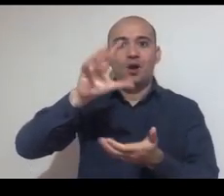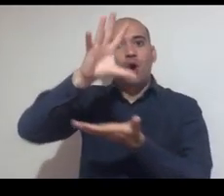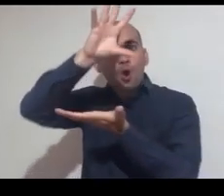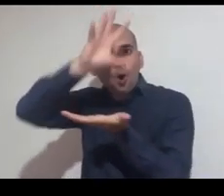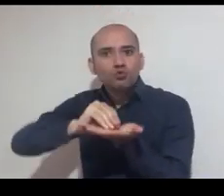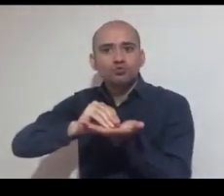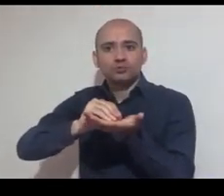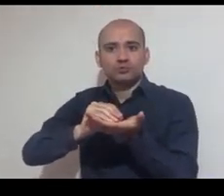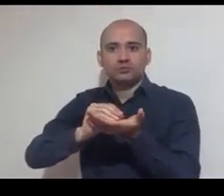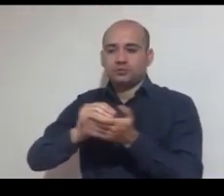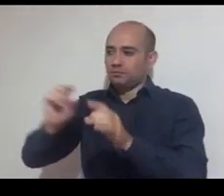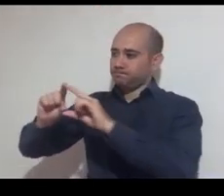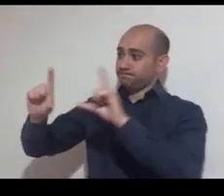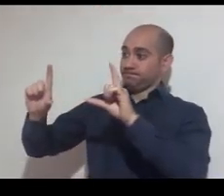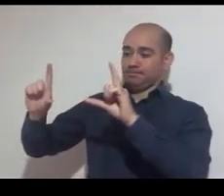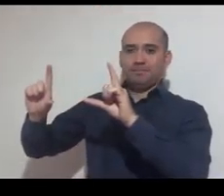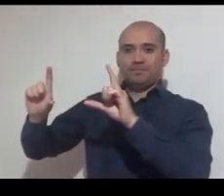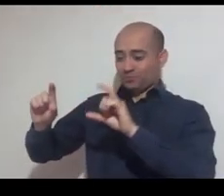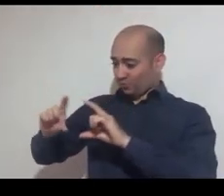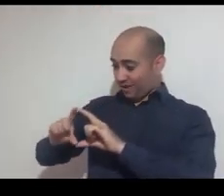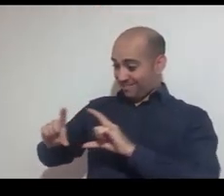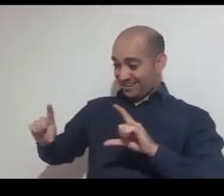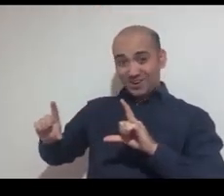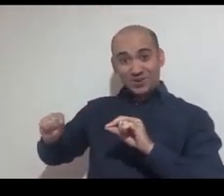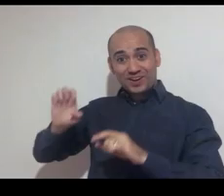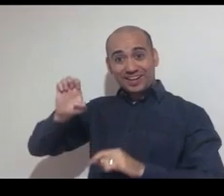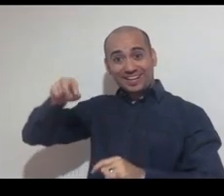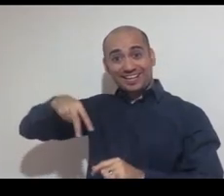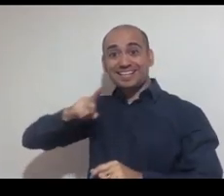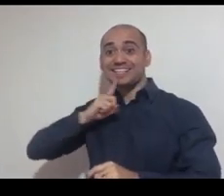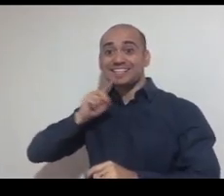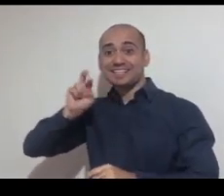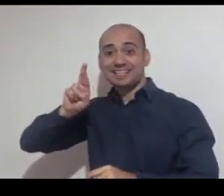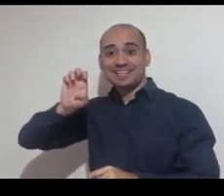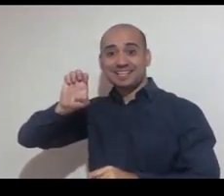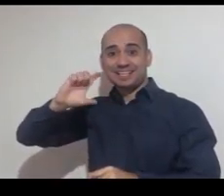En este caso yo voy a seleccionar un ejemplo y al momento, cierto, de seleccionarlo,